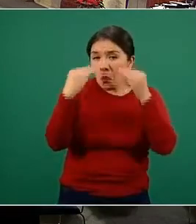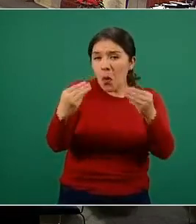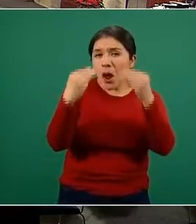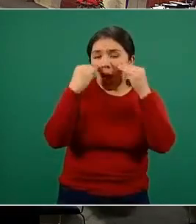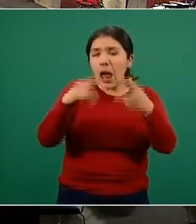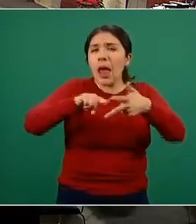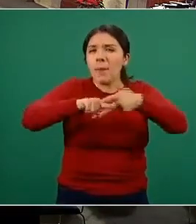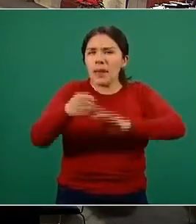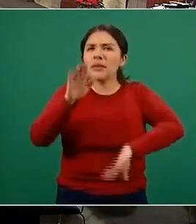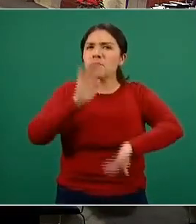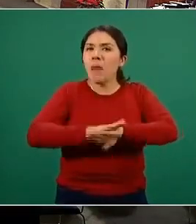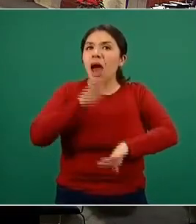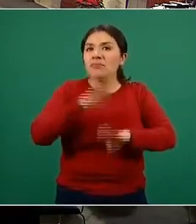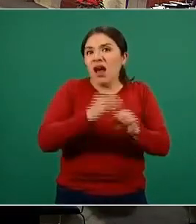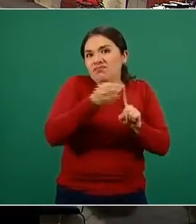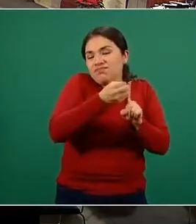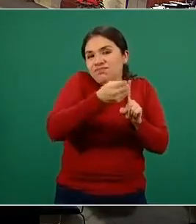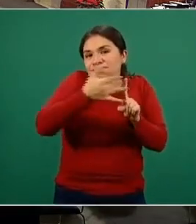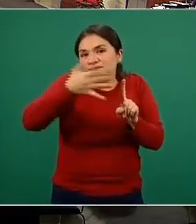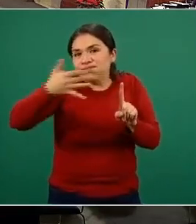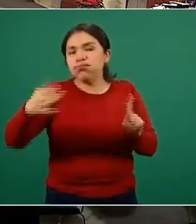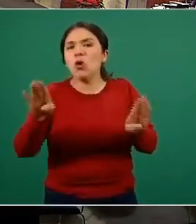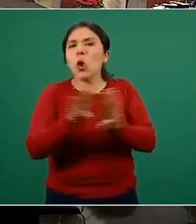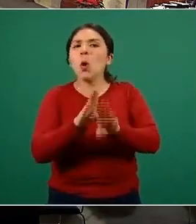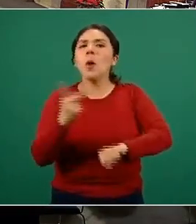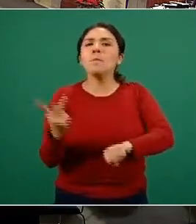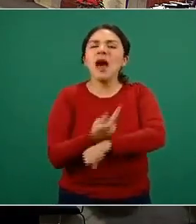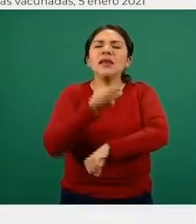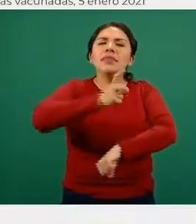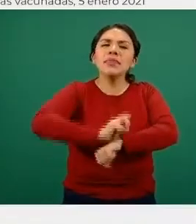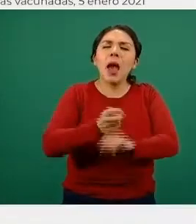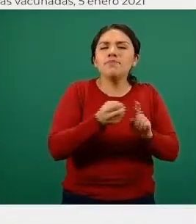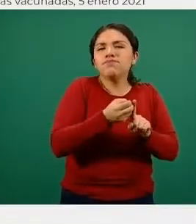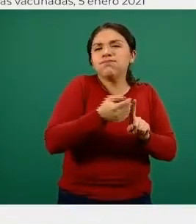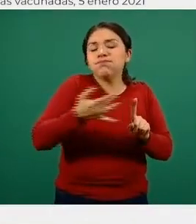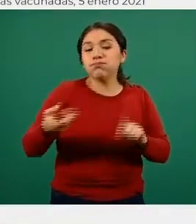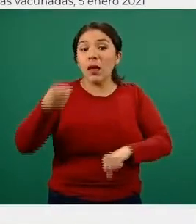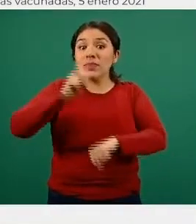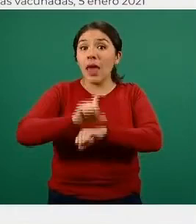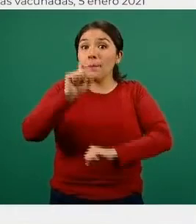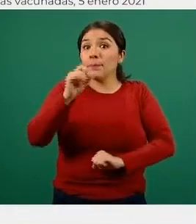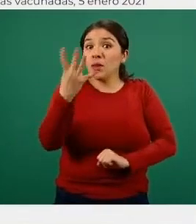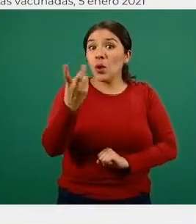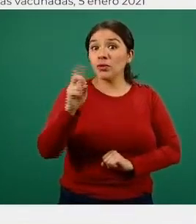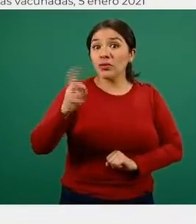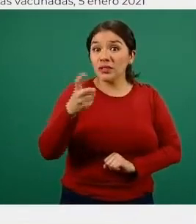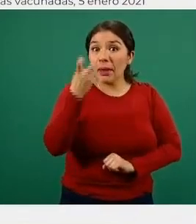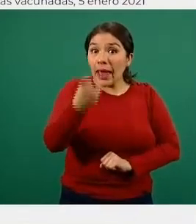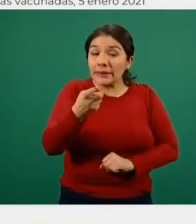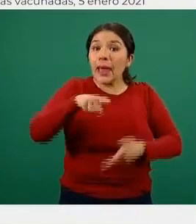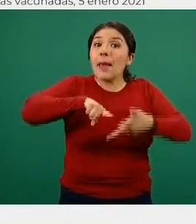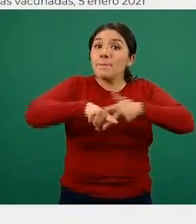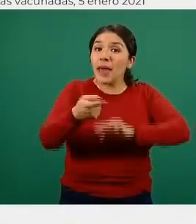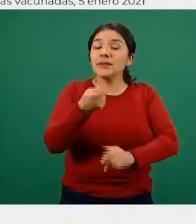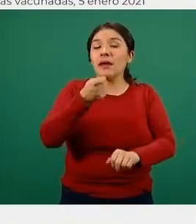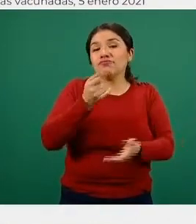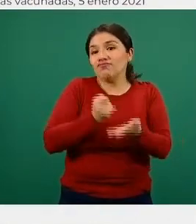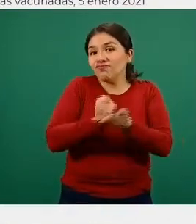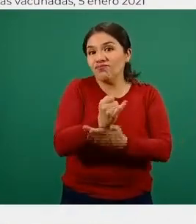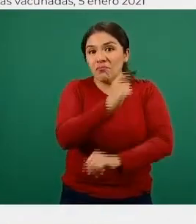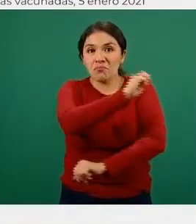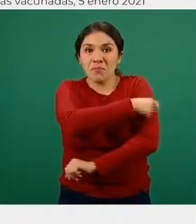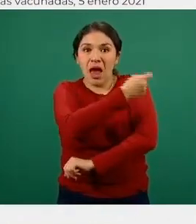se empezará a ser más y más densa conforme transcurran los días. El 24 de diciembre empezó la vacunación contra COVID